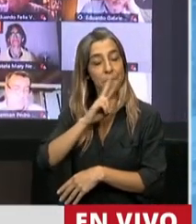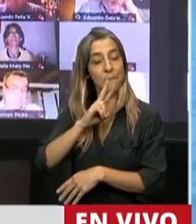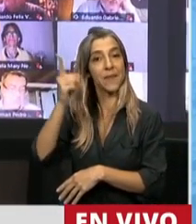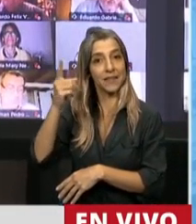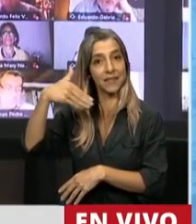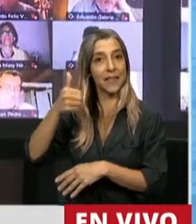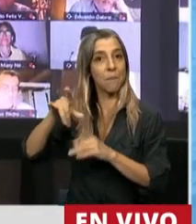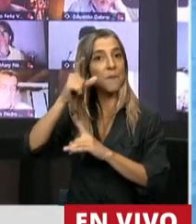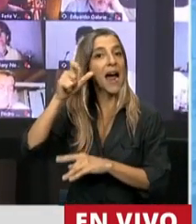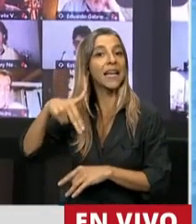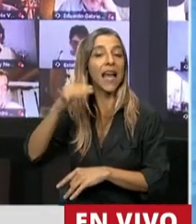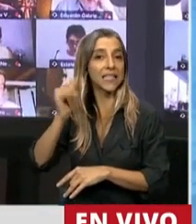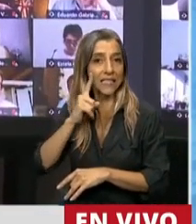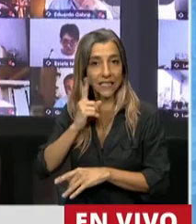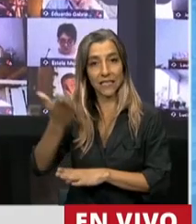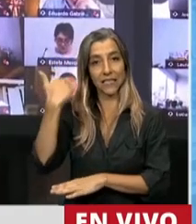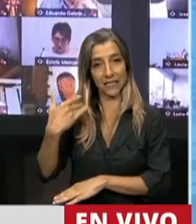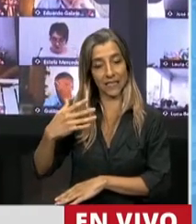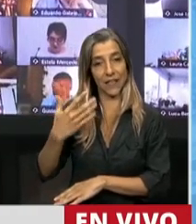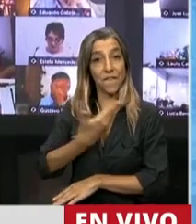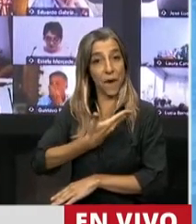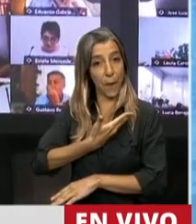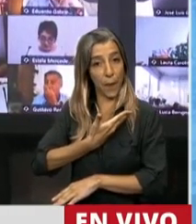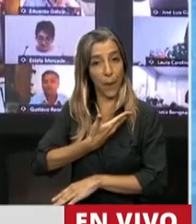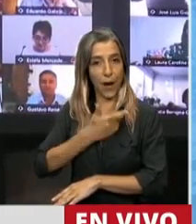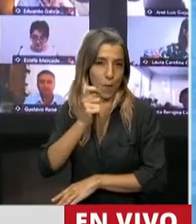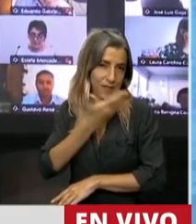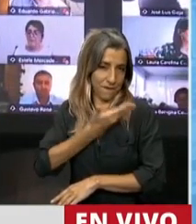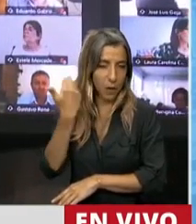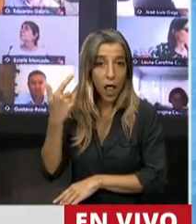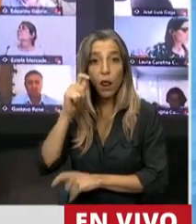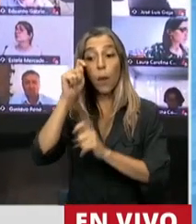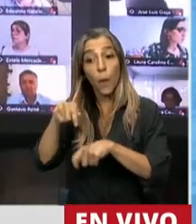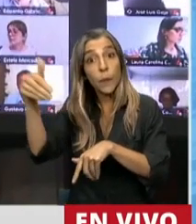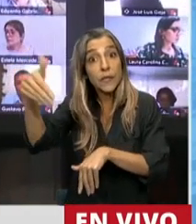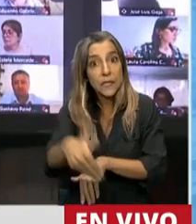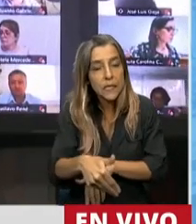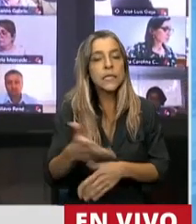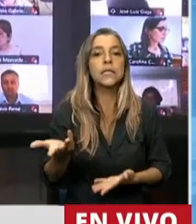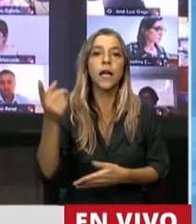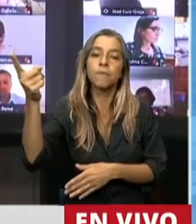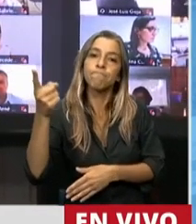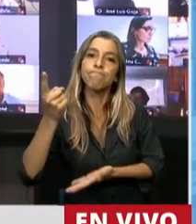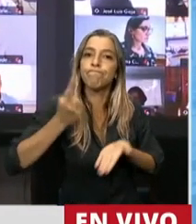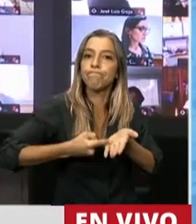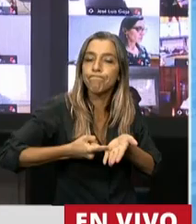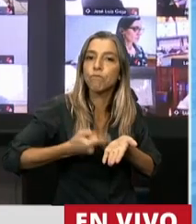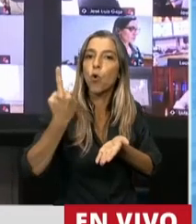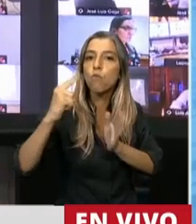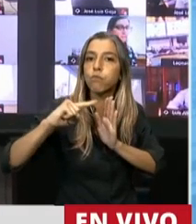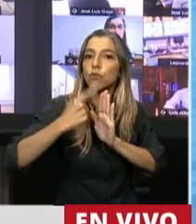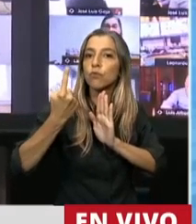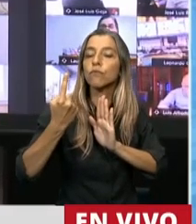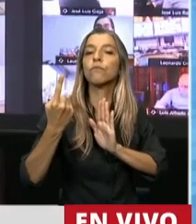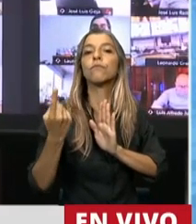Mackenzie, que estuvo en el mes de febrero en esta casa, una de las requisitos, y al